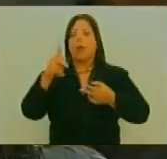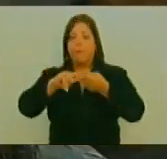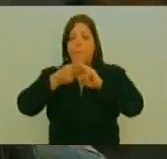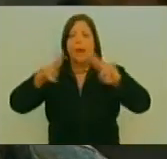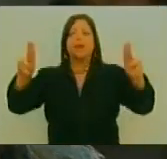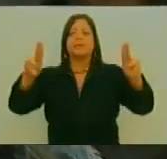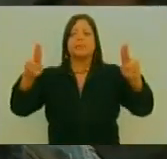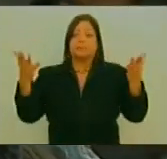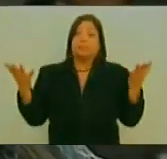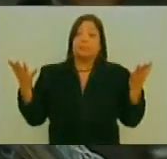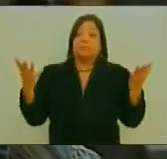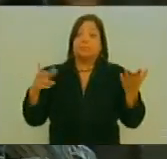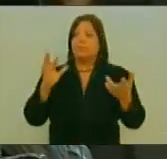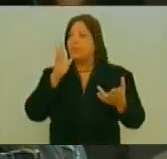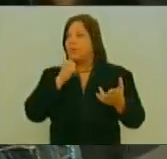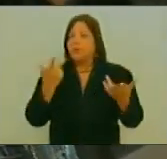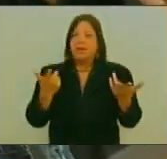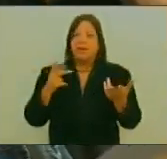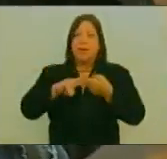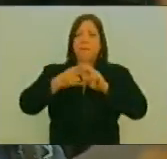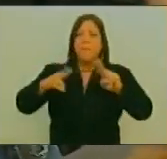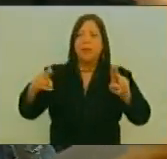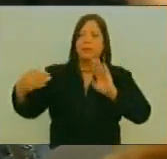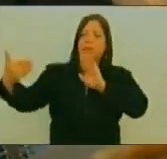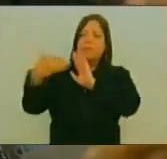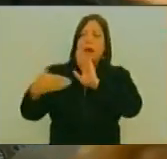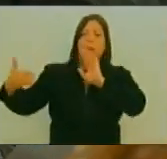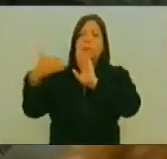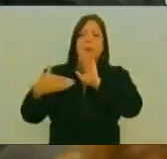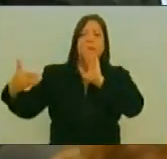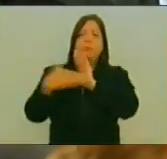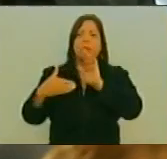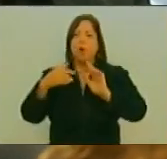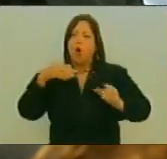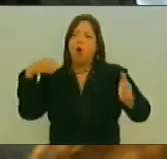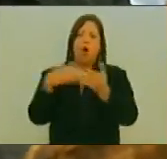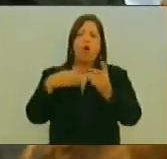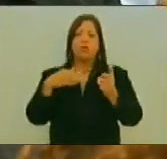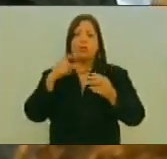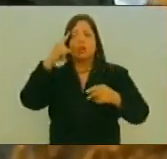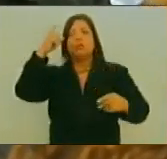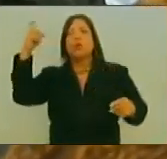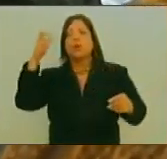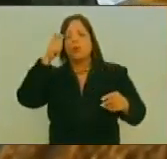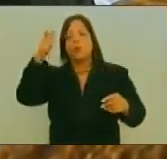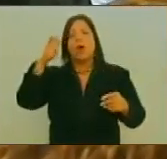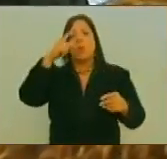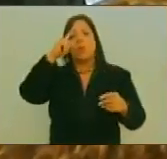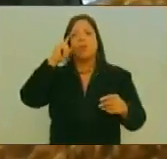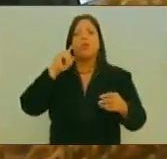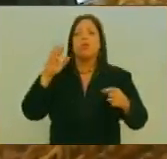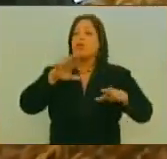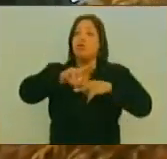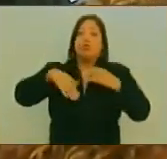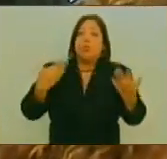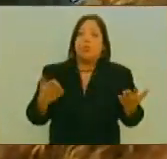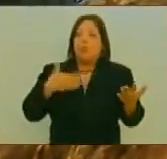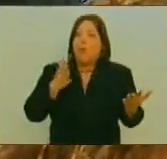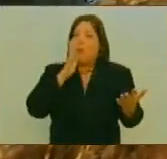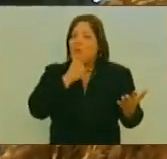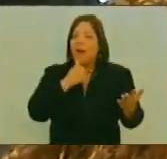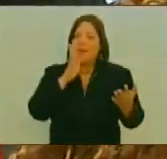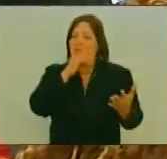No Puede Haber Paz Si Hay Quienes Hoy Quieren Ir En Contra De Los Sueños Del Pueblo No Puede Haber Paz